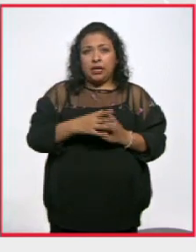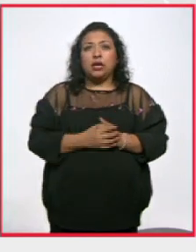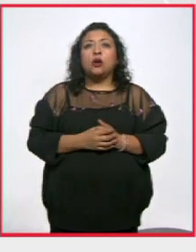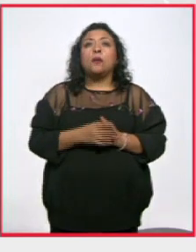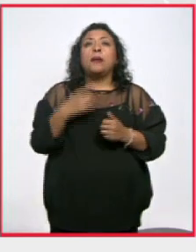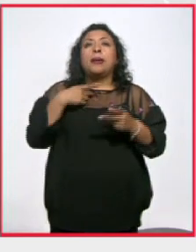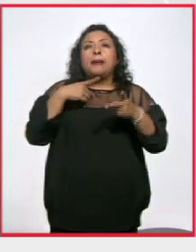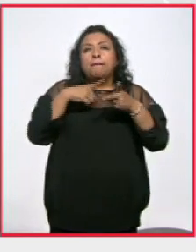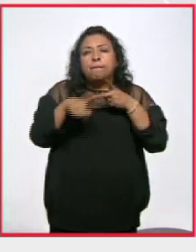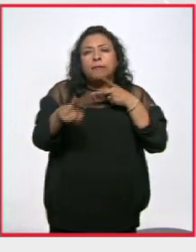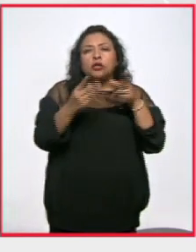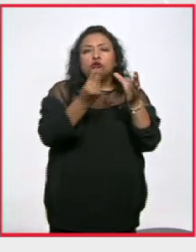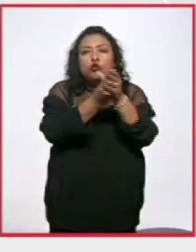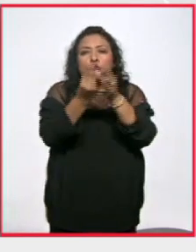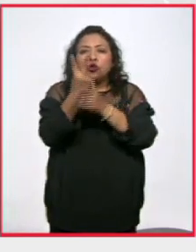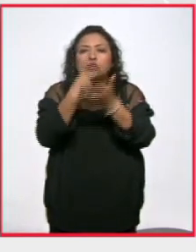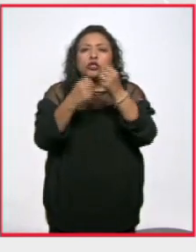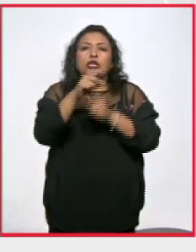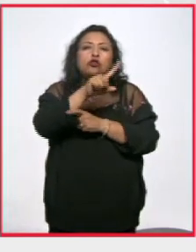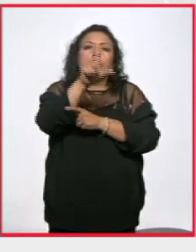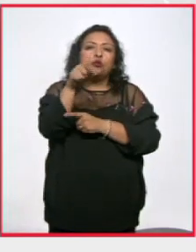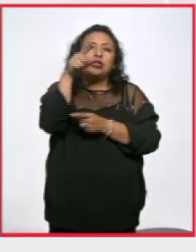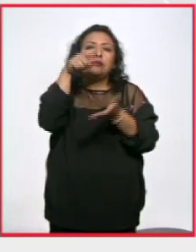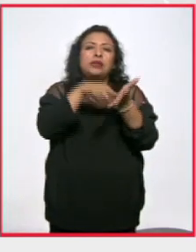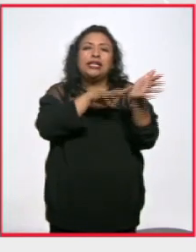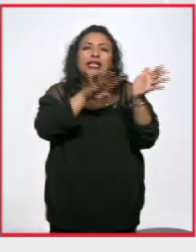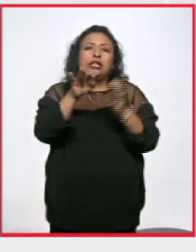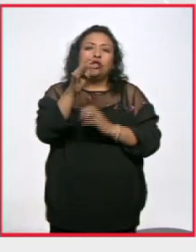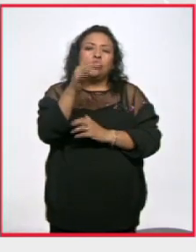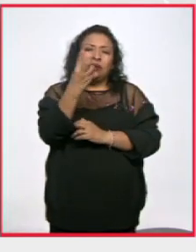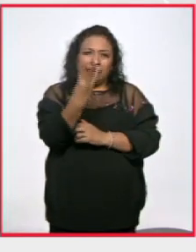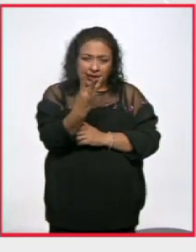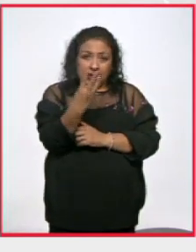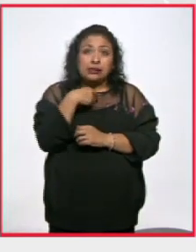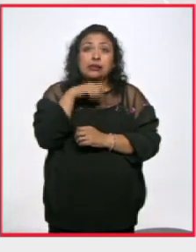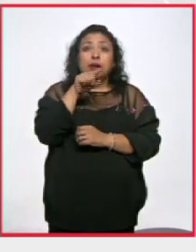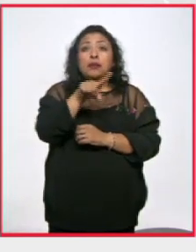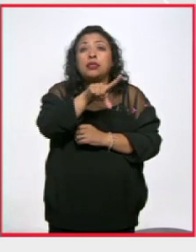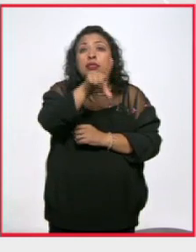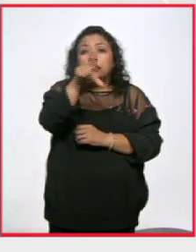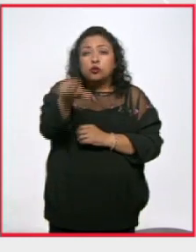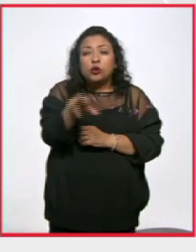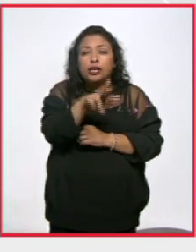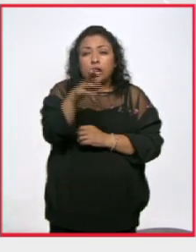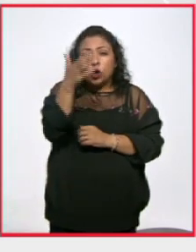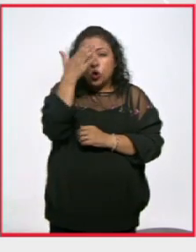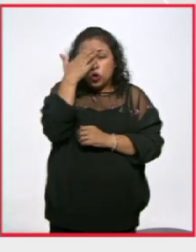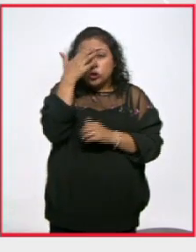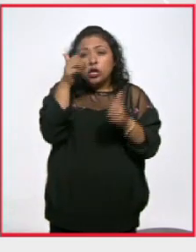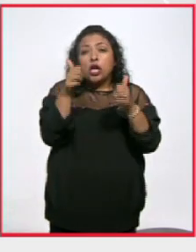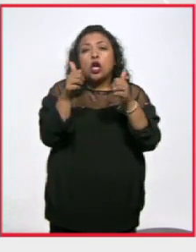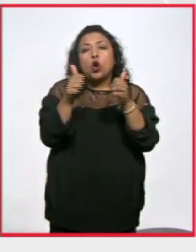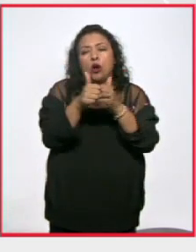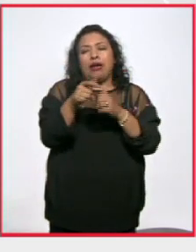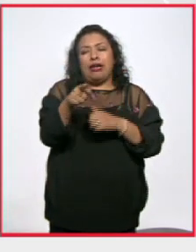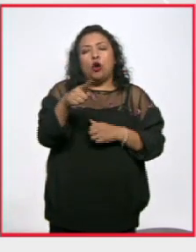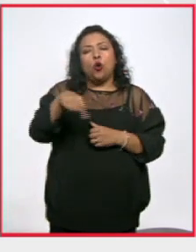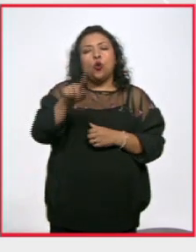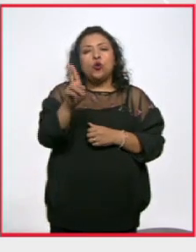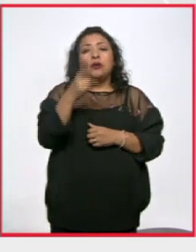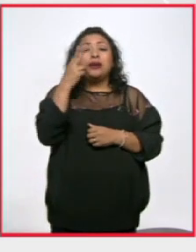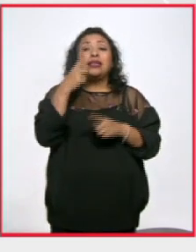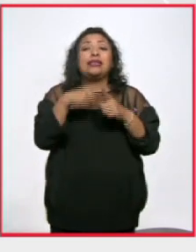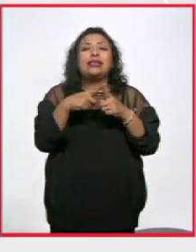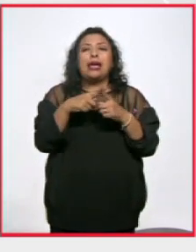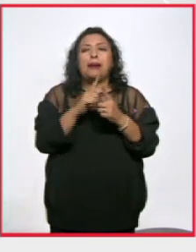comenzó cursos dos años después en 1553 y también poco después fue reconocida como universidad por el